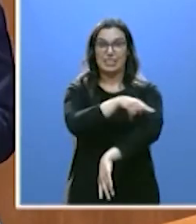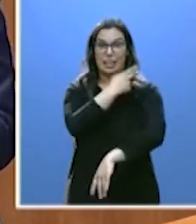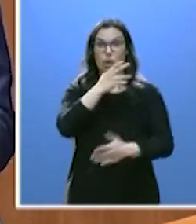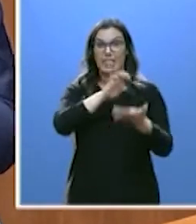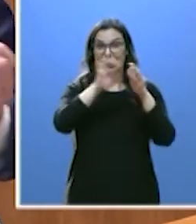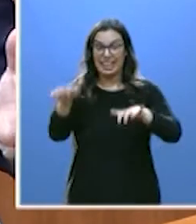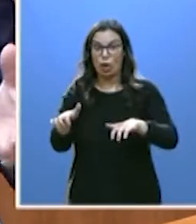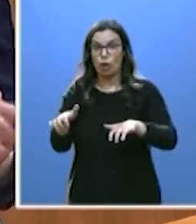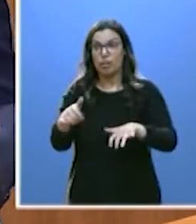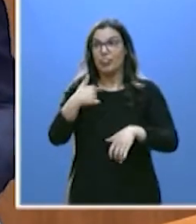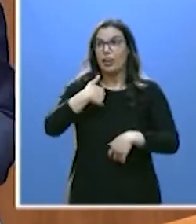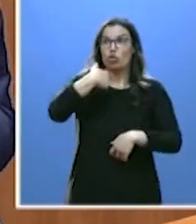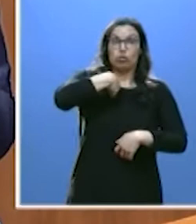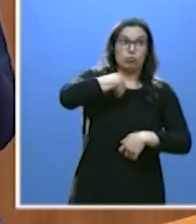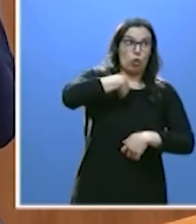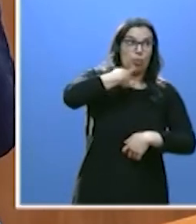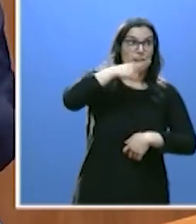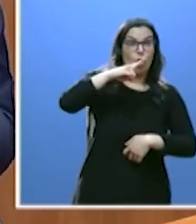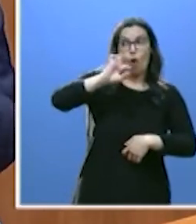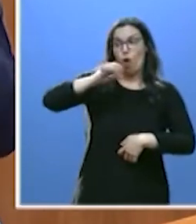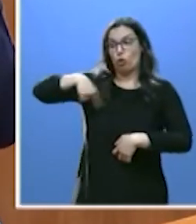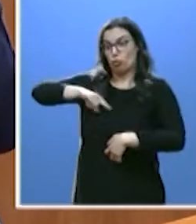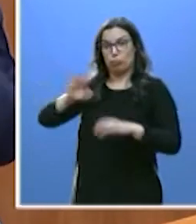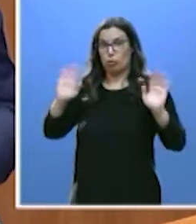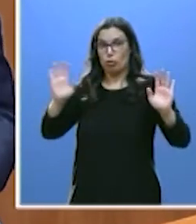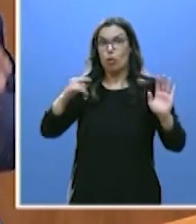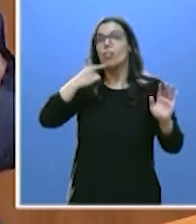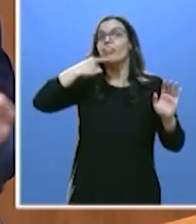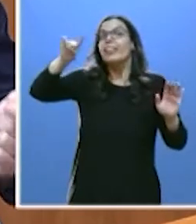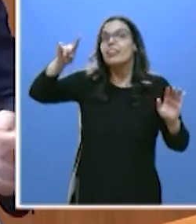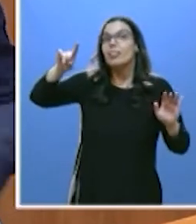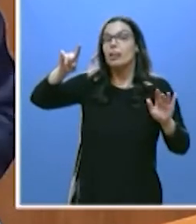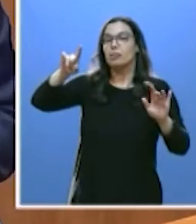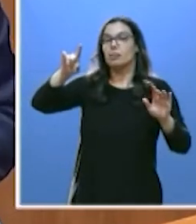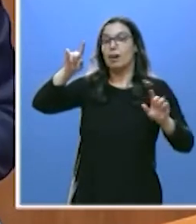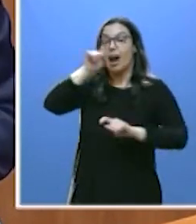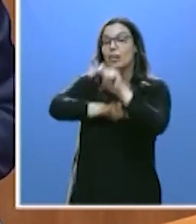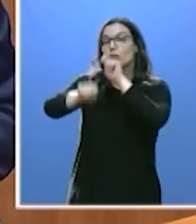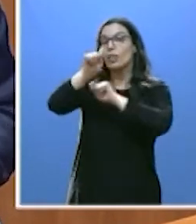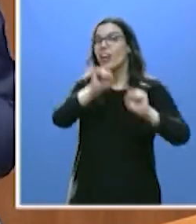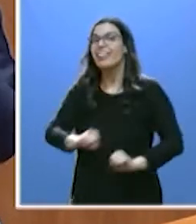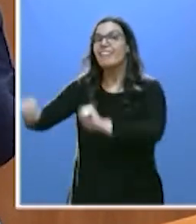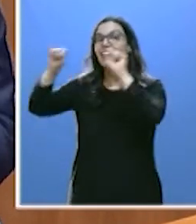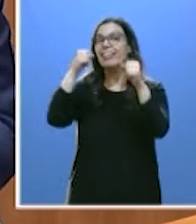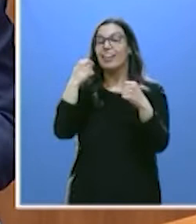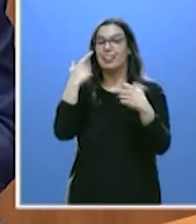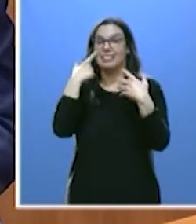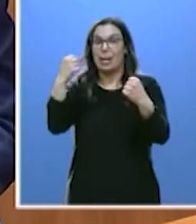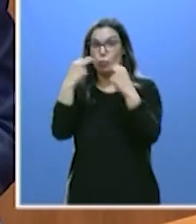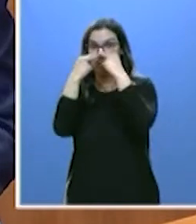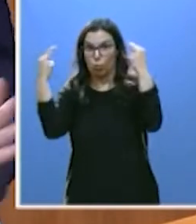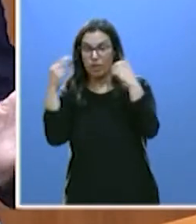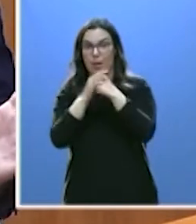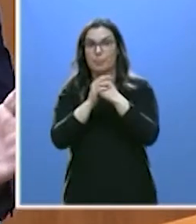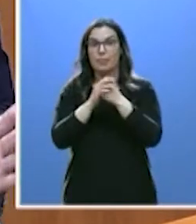no es que lo diga yo o lo digamos nosotros. Lo dicen las asociaciones en defensa de la sanidad pública. El mejor sistema